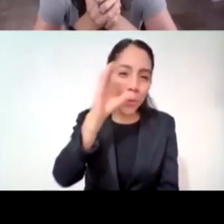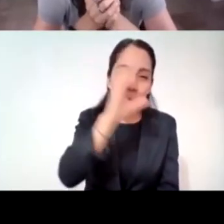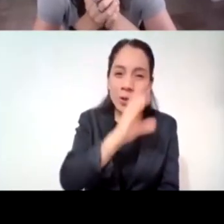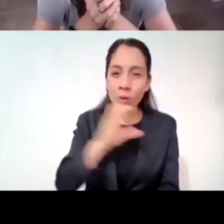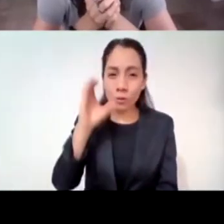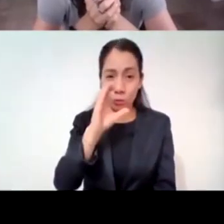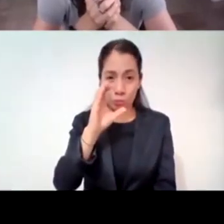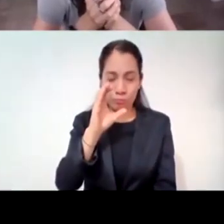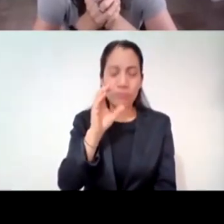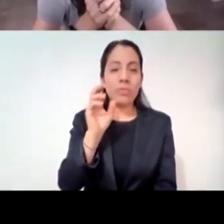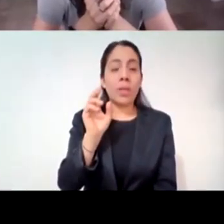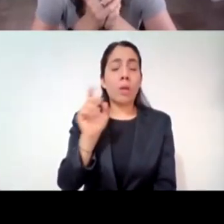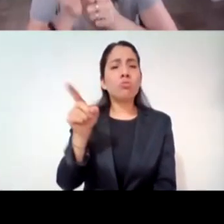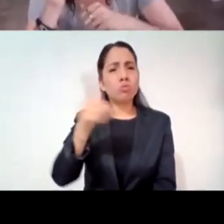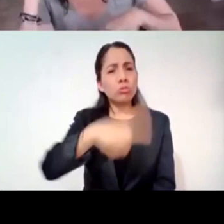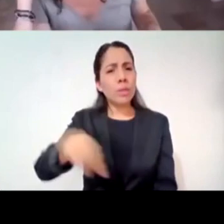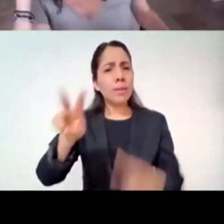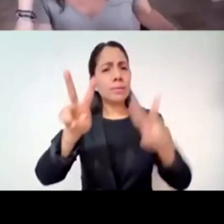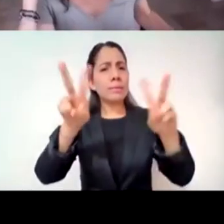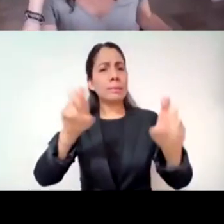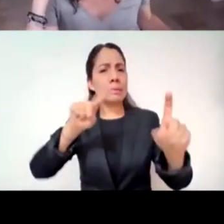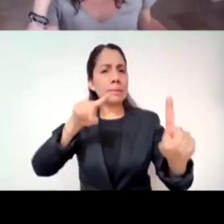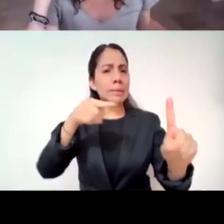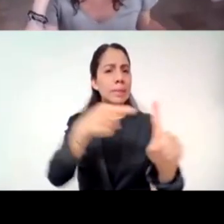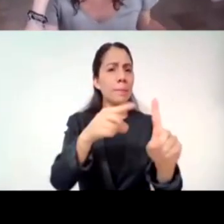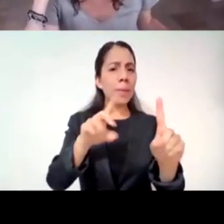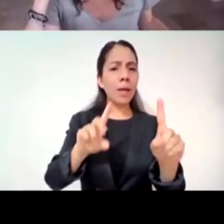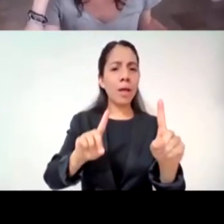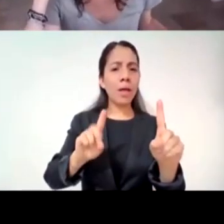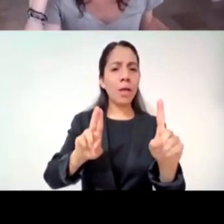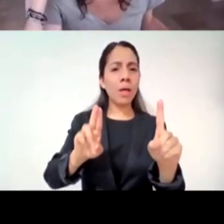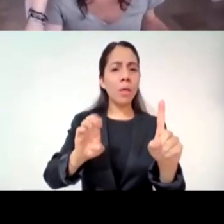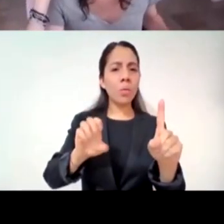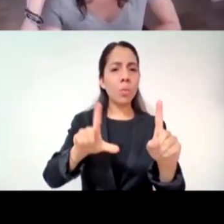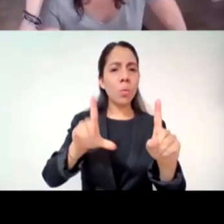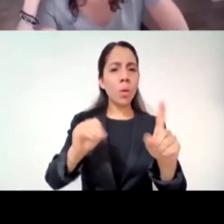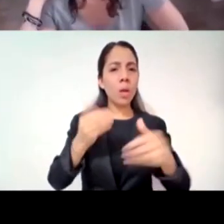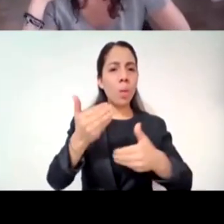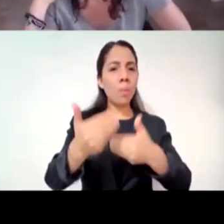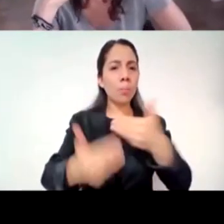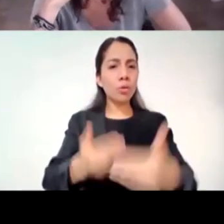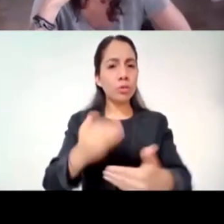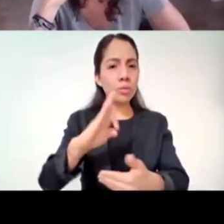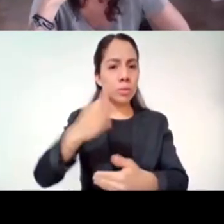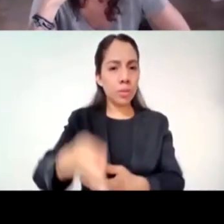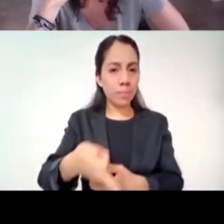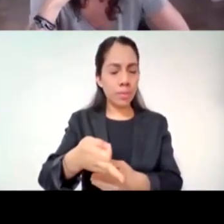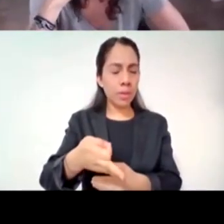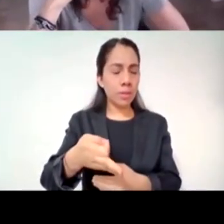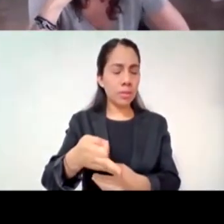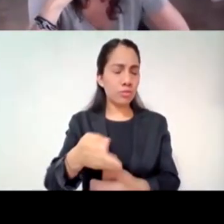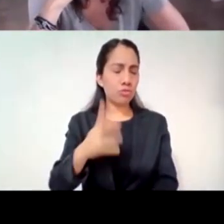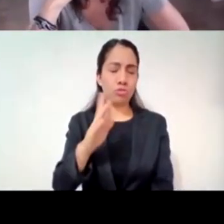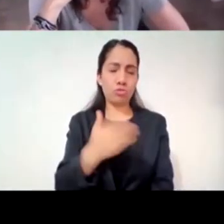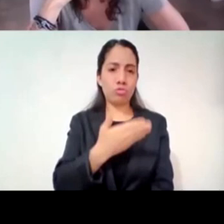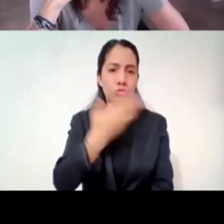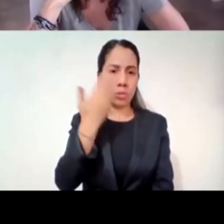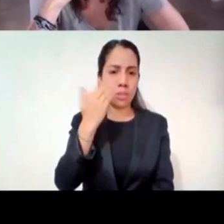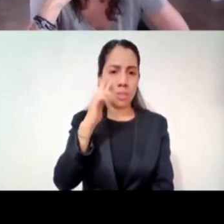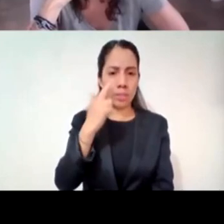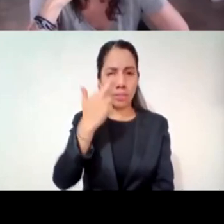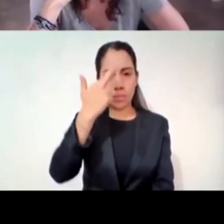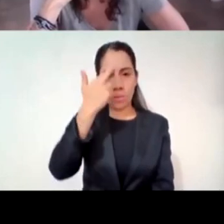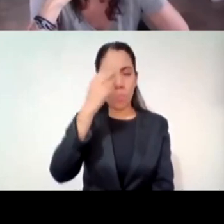proceso de duelo y la neta yo no sé si aquello que aprendimos hace mucho de la querida Kula Ross,